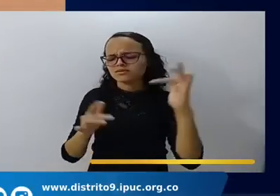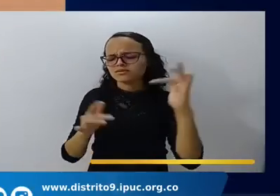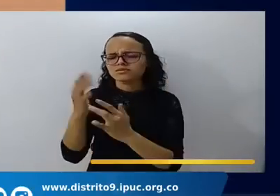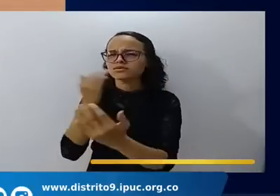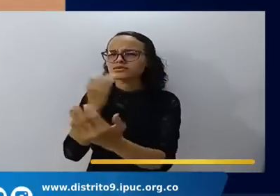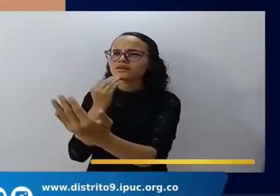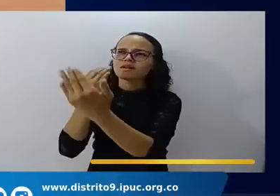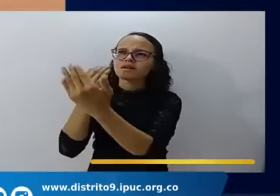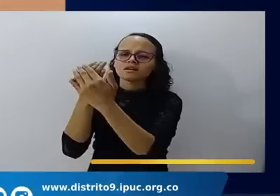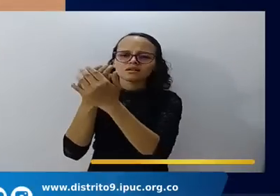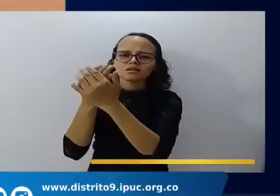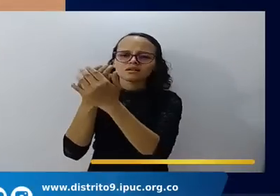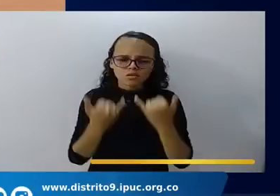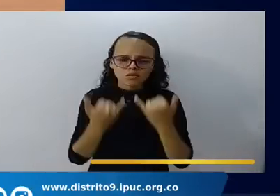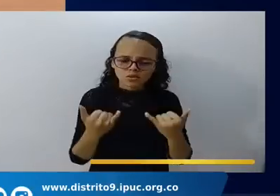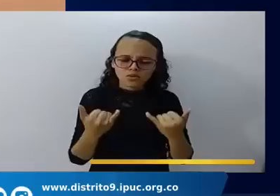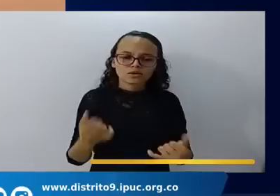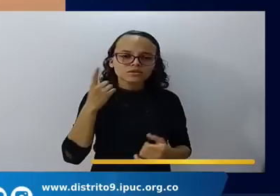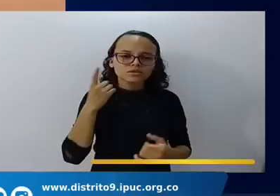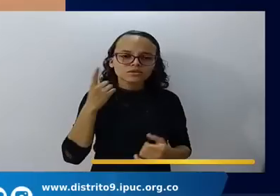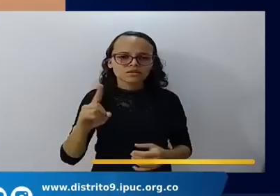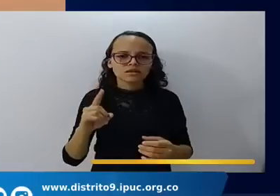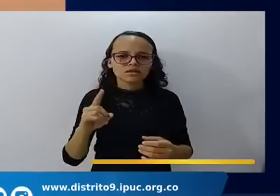en este día